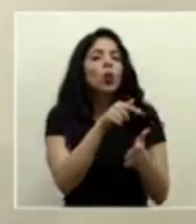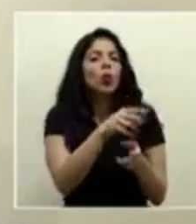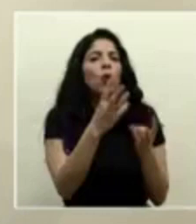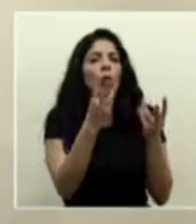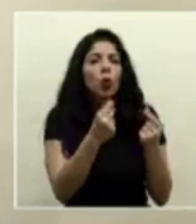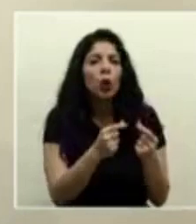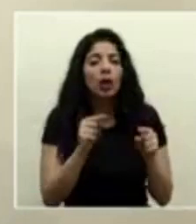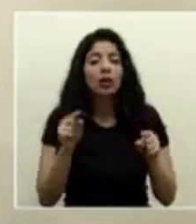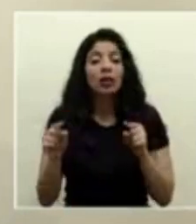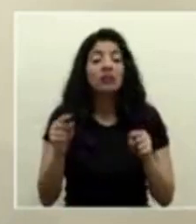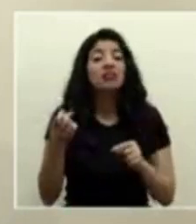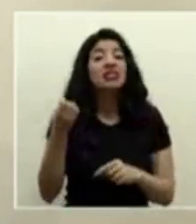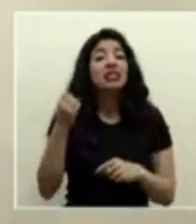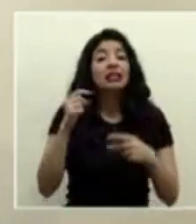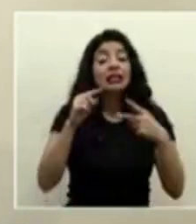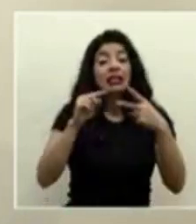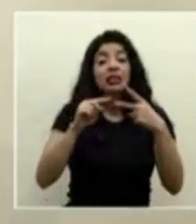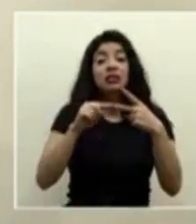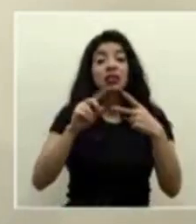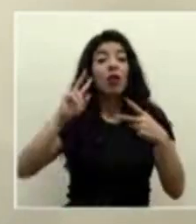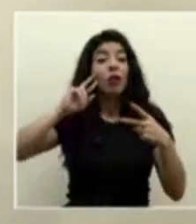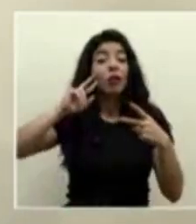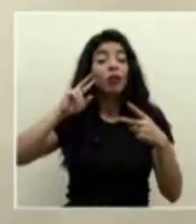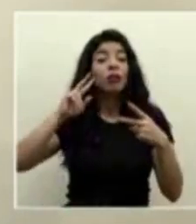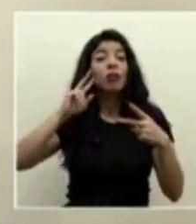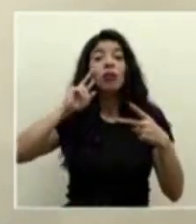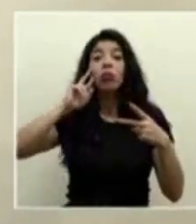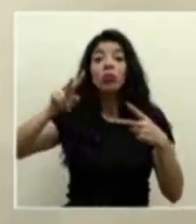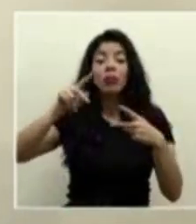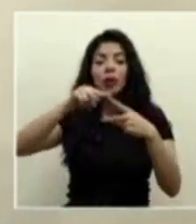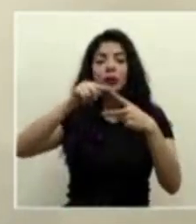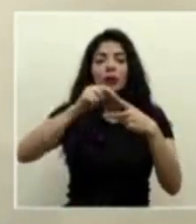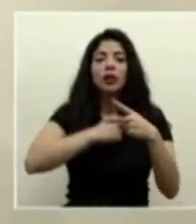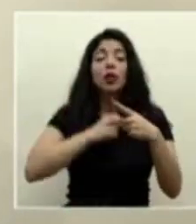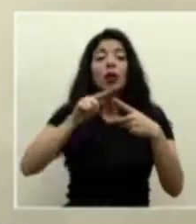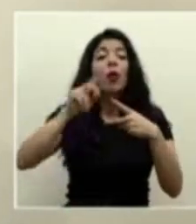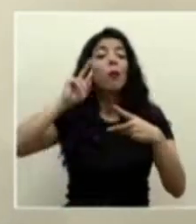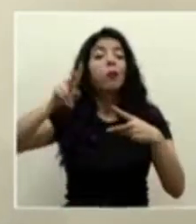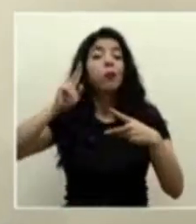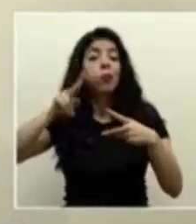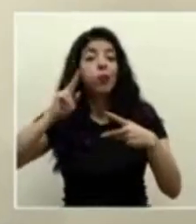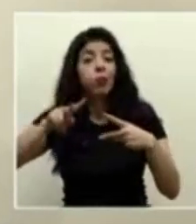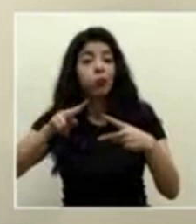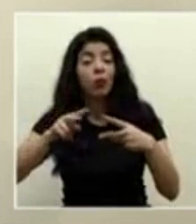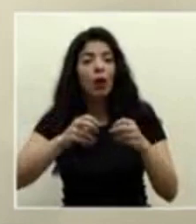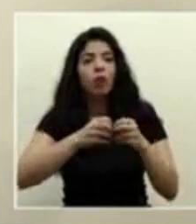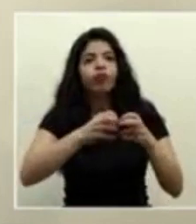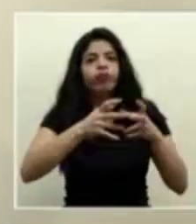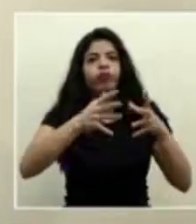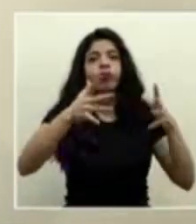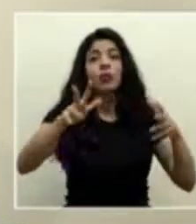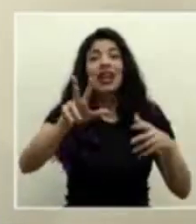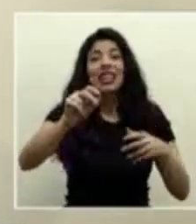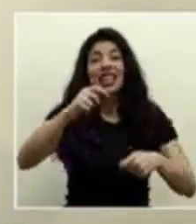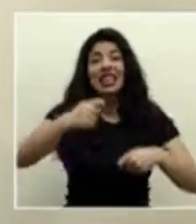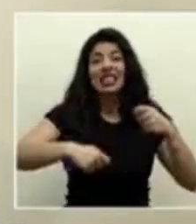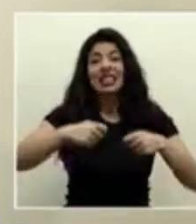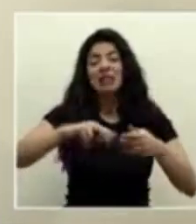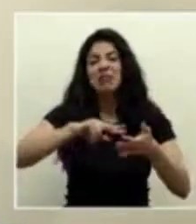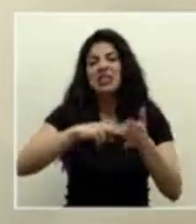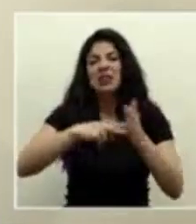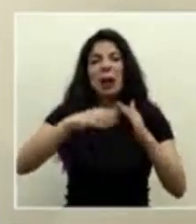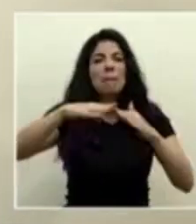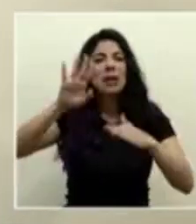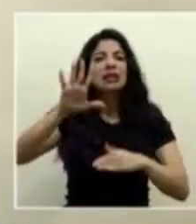el escenario sin acatamiento de medidas implica un aumento pronunciado de continuo alcanzando el 30 de septiembre más de 500